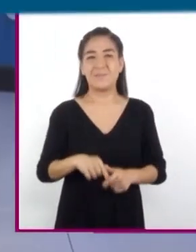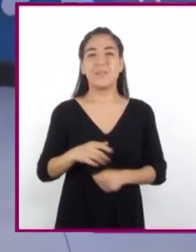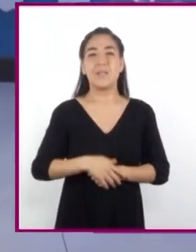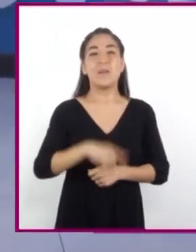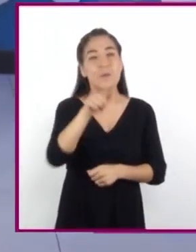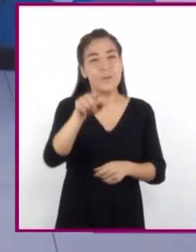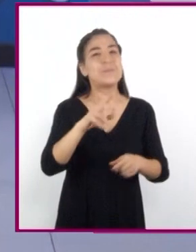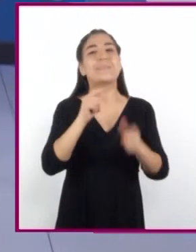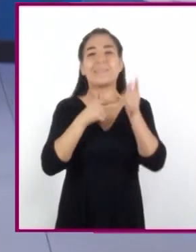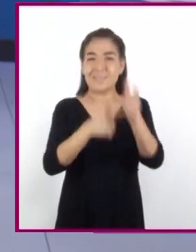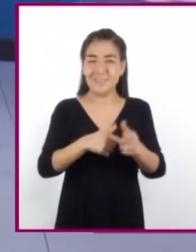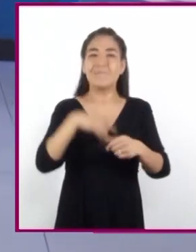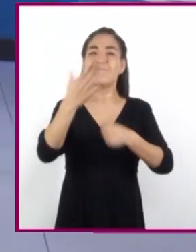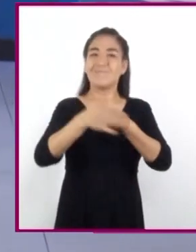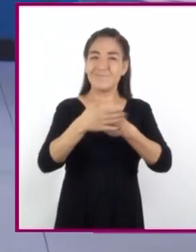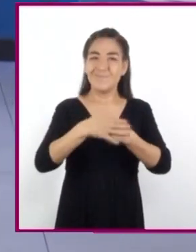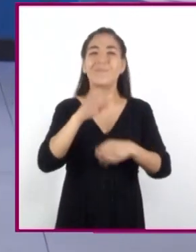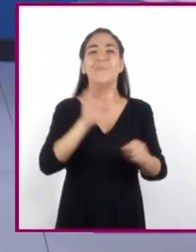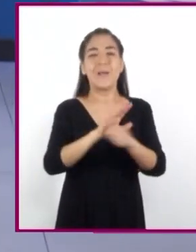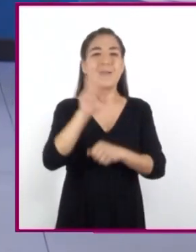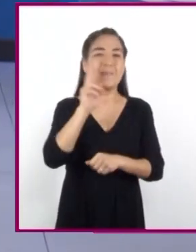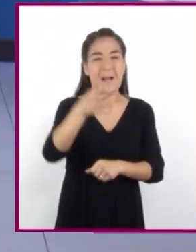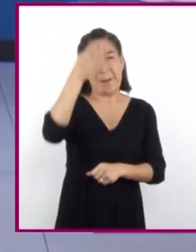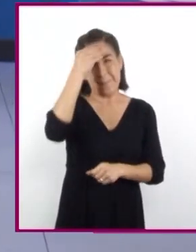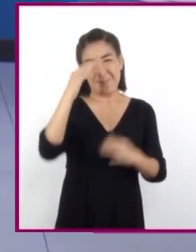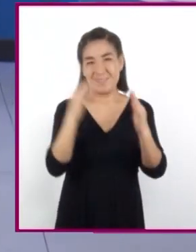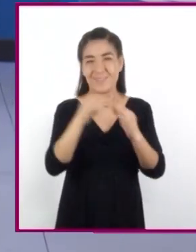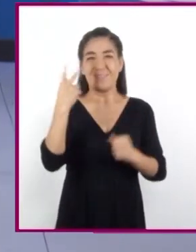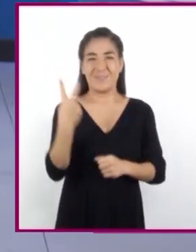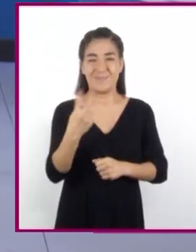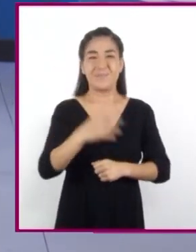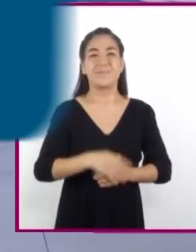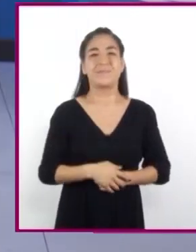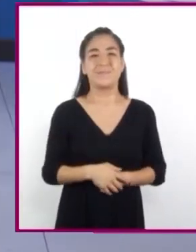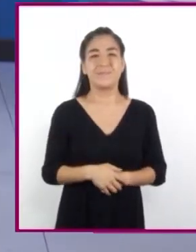dejen de acompañarlos en la próxima aventura de Aprende en Casa 2.